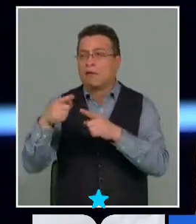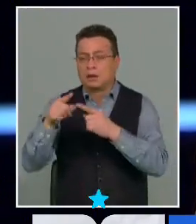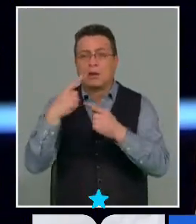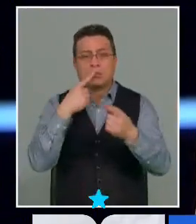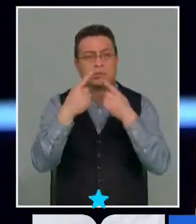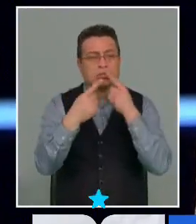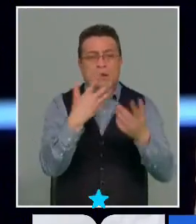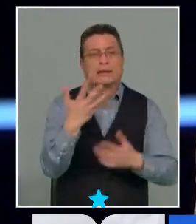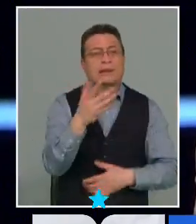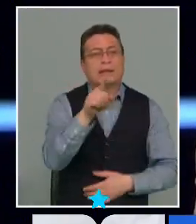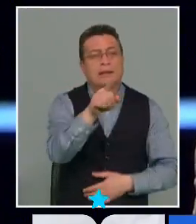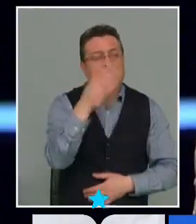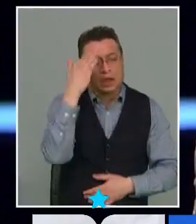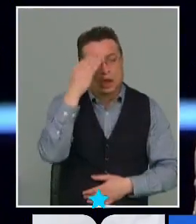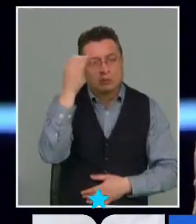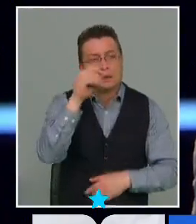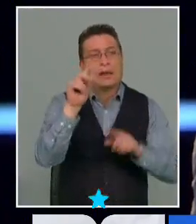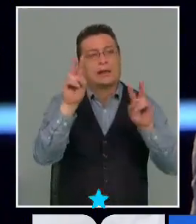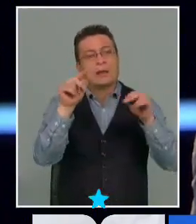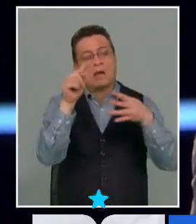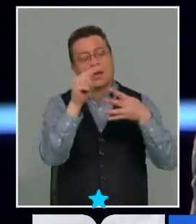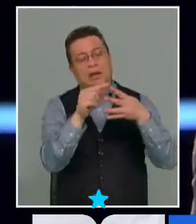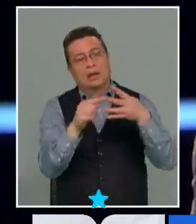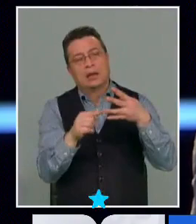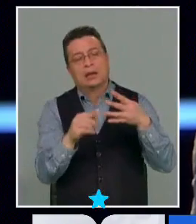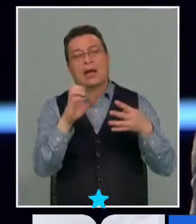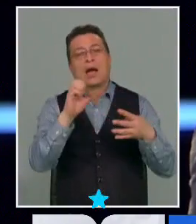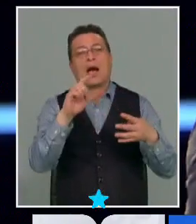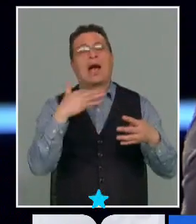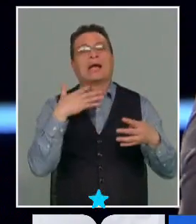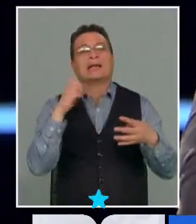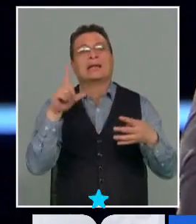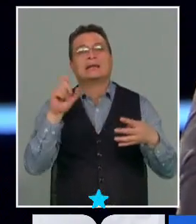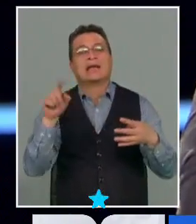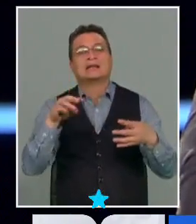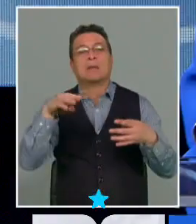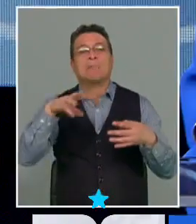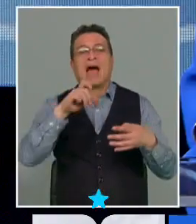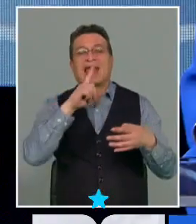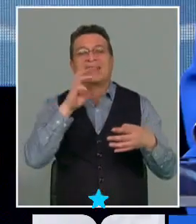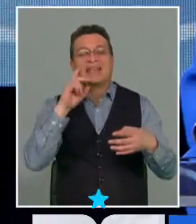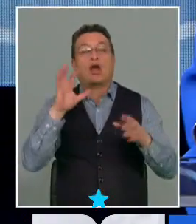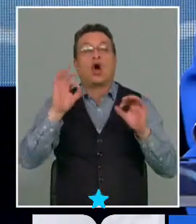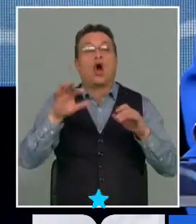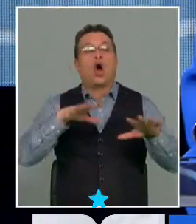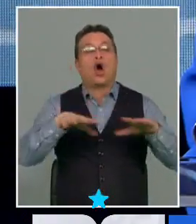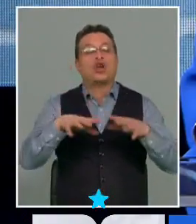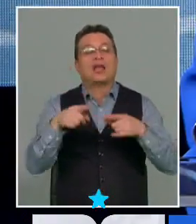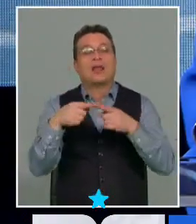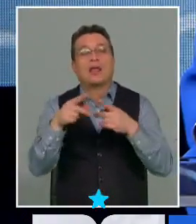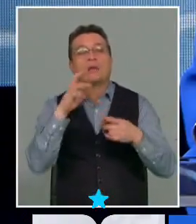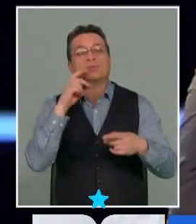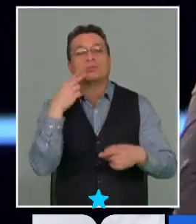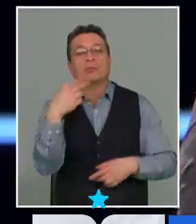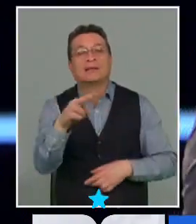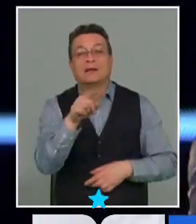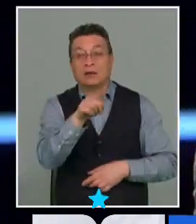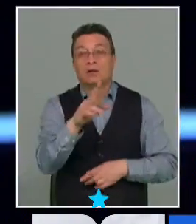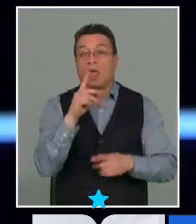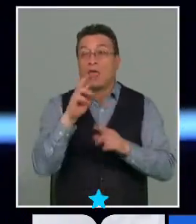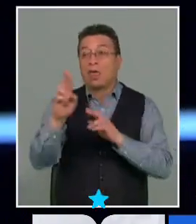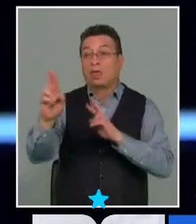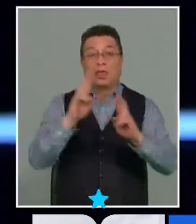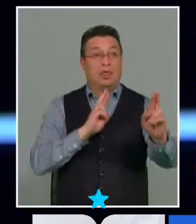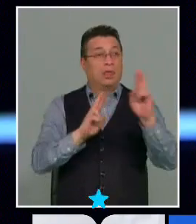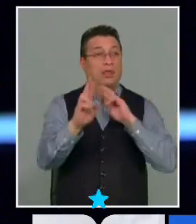¿qué es para ti aquellas materias? ¿qué es para ti aquellos asuntos? y todos me dicen diferentes cosas todos me dicen diferentes